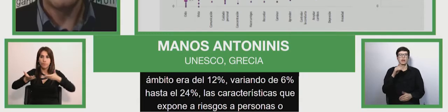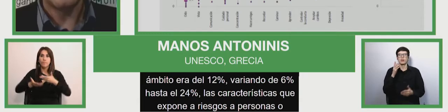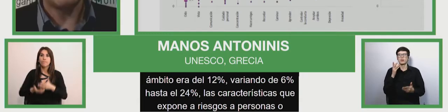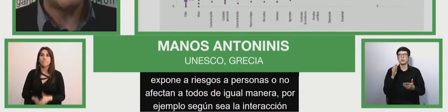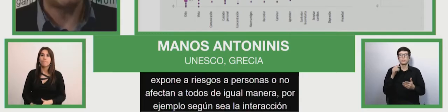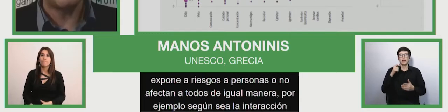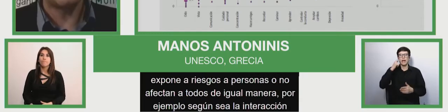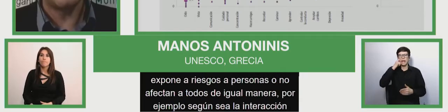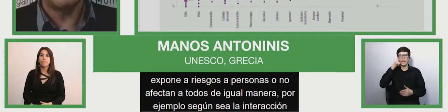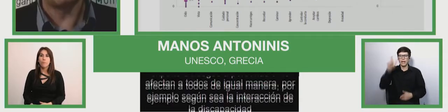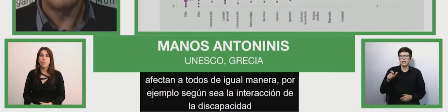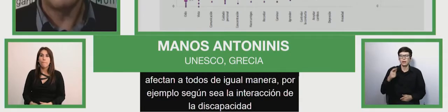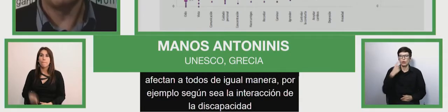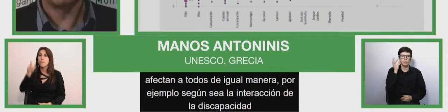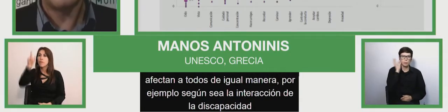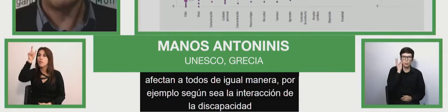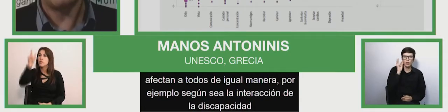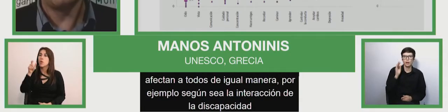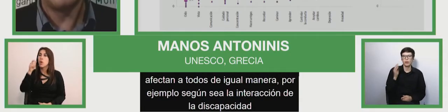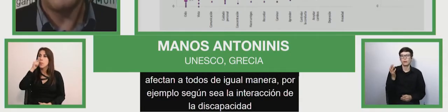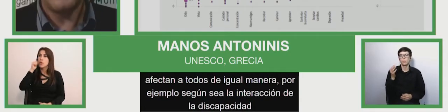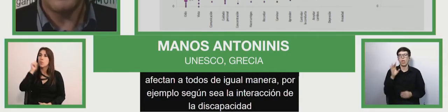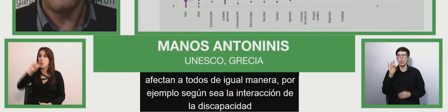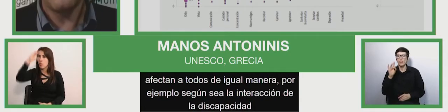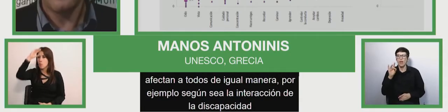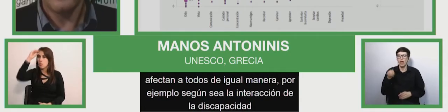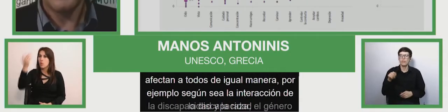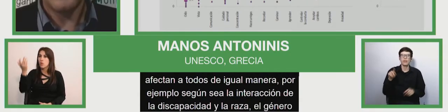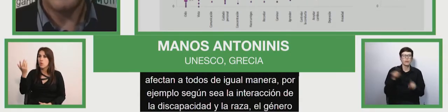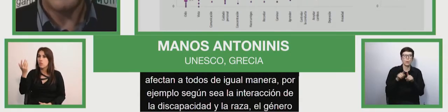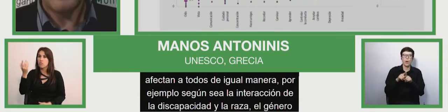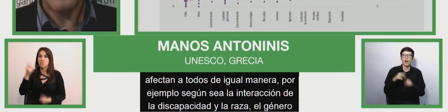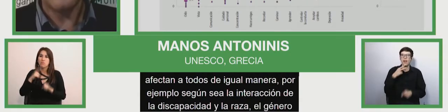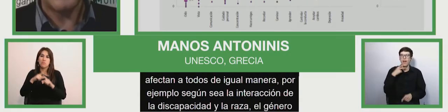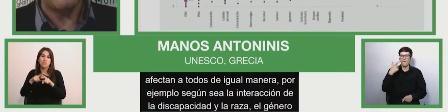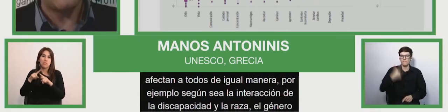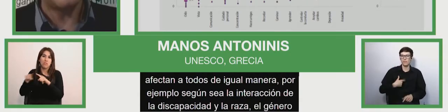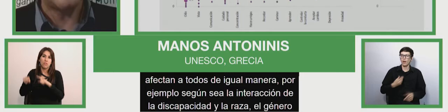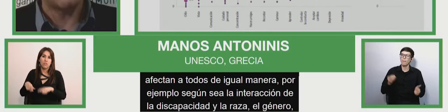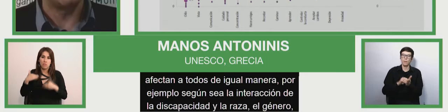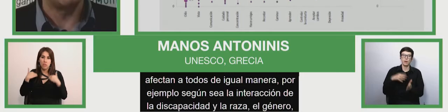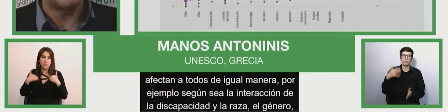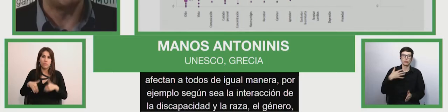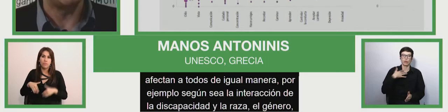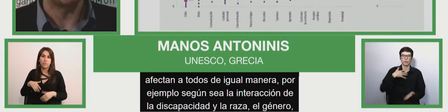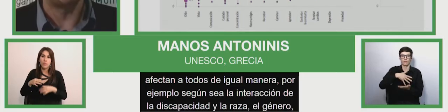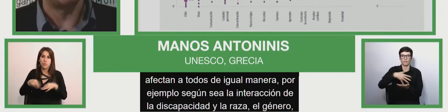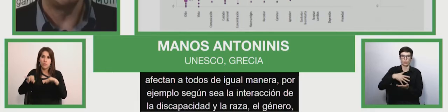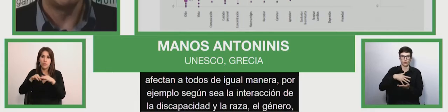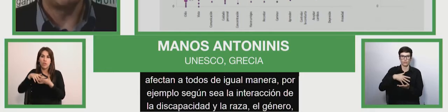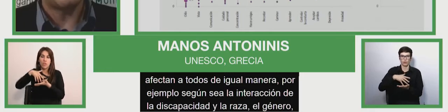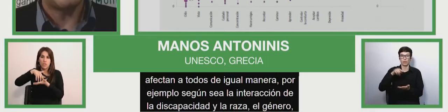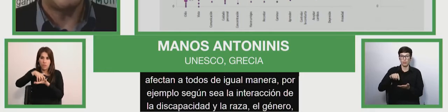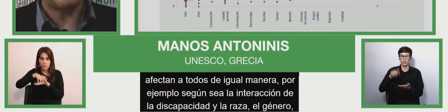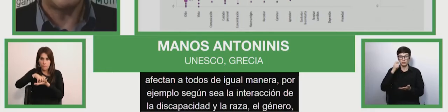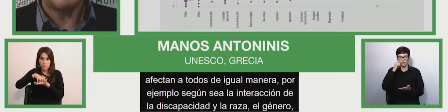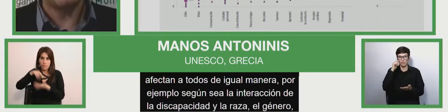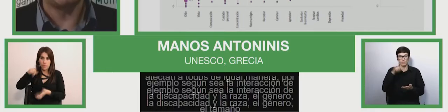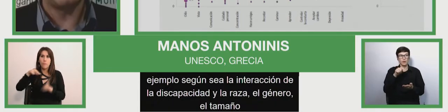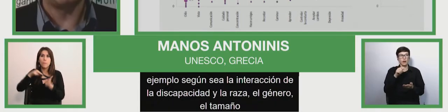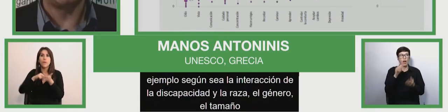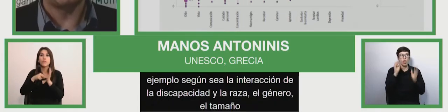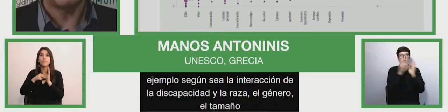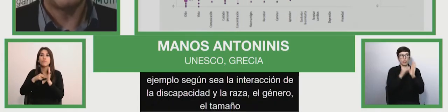género, la vida es más que la suma de cada vulnerabilidad. El tamaño de la muestra constituye un desafío para el